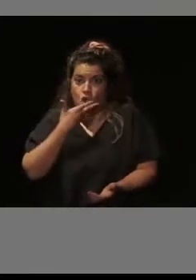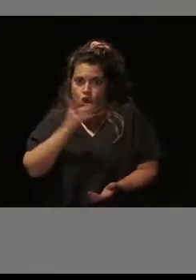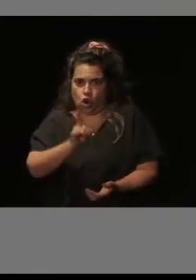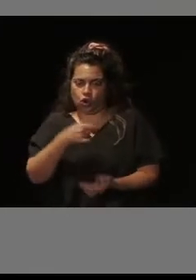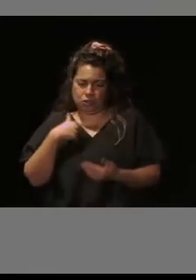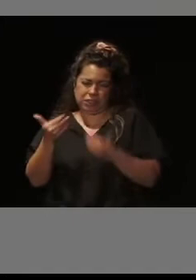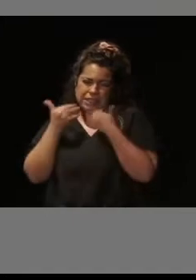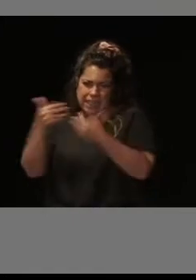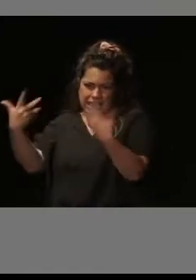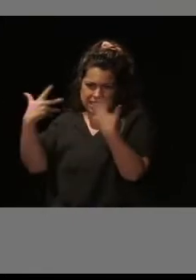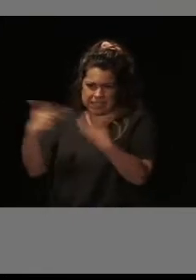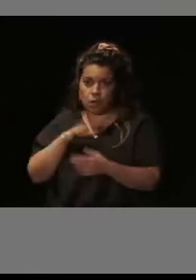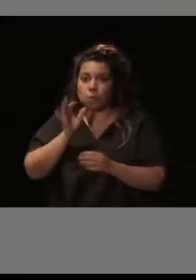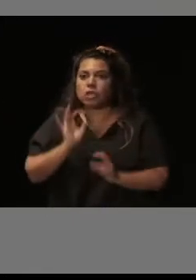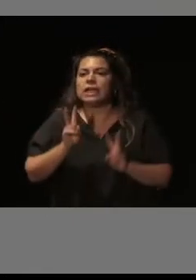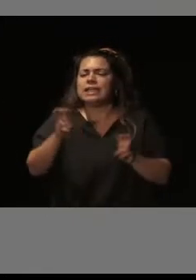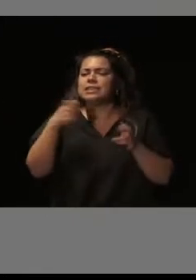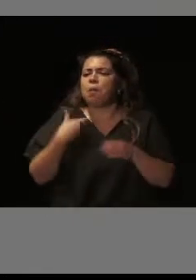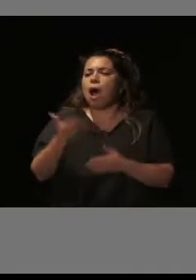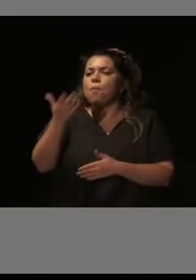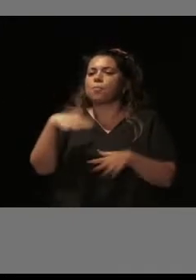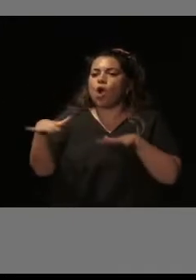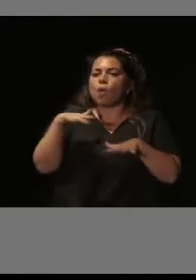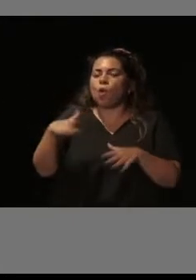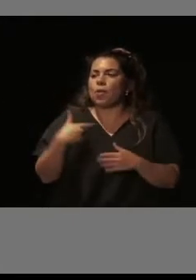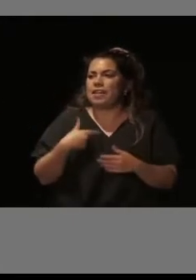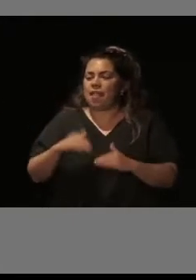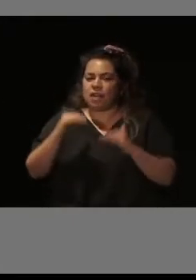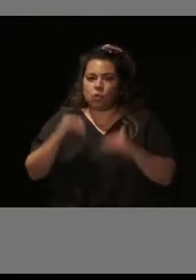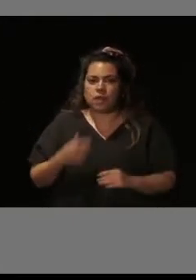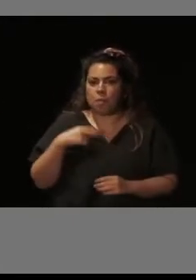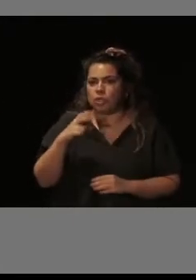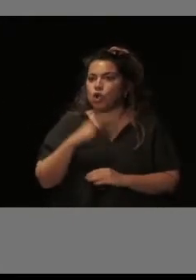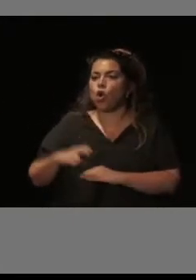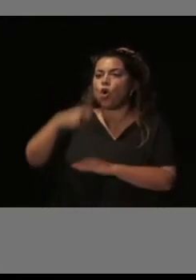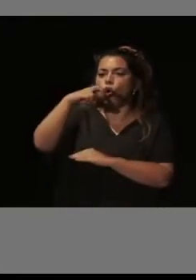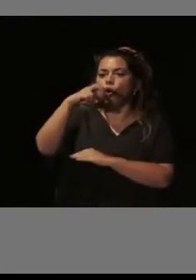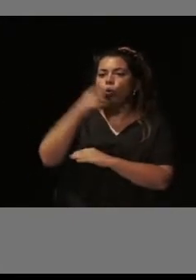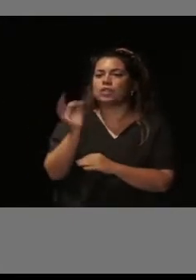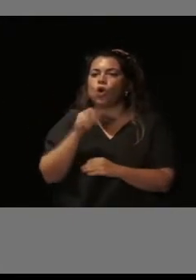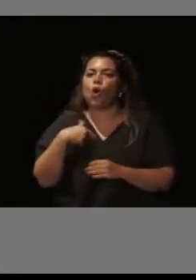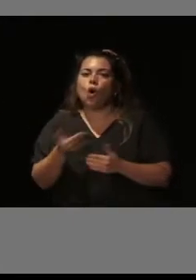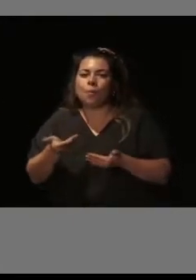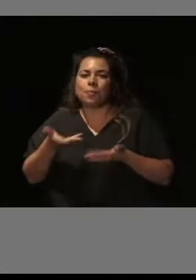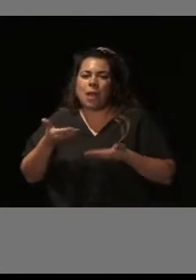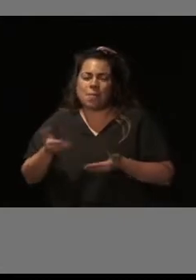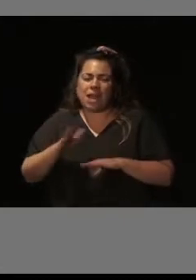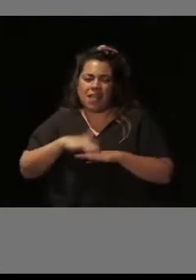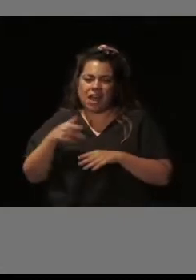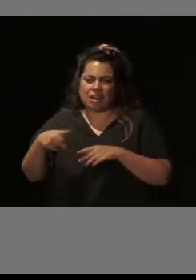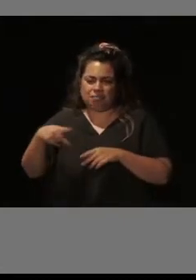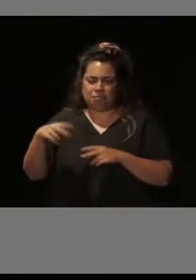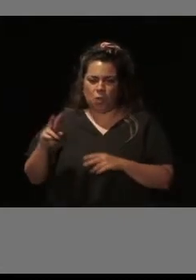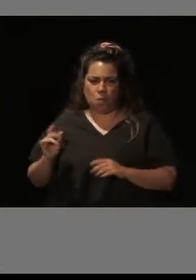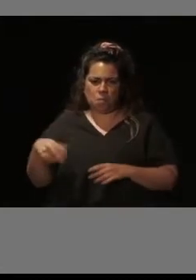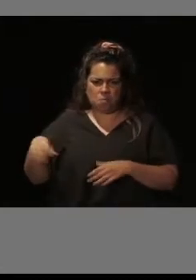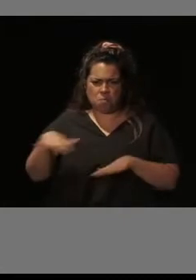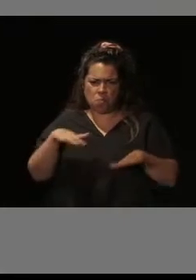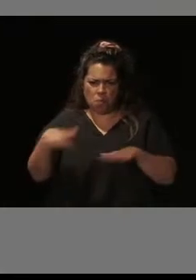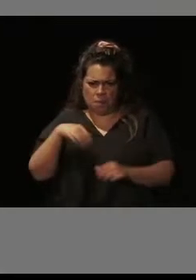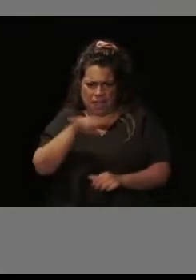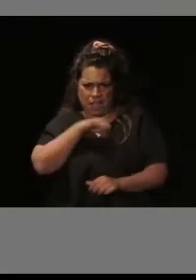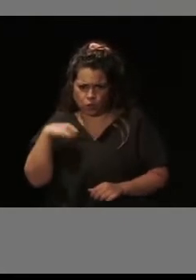movilidad reducida, instalación de grúas de techo, plataformas para desplazamiento autónomo, adaptación, por supuesto, de baños, cocinas,